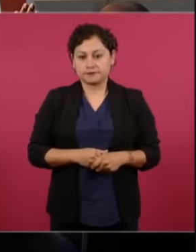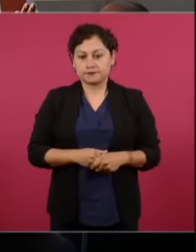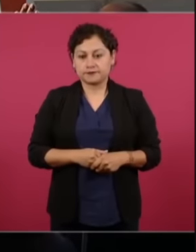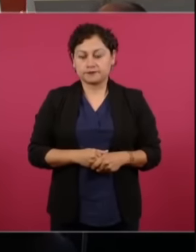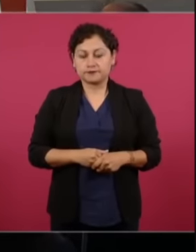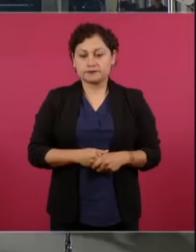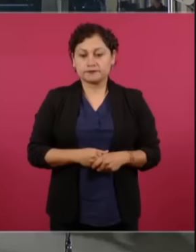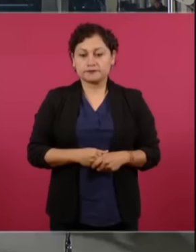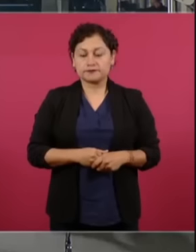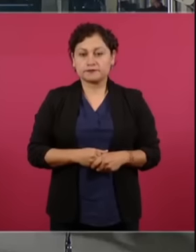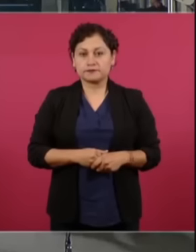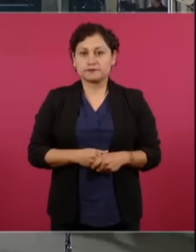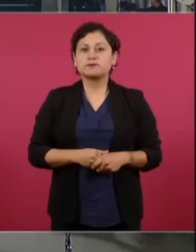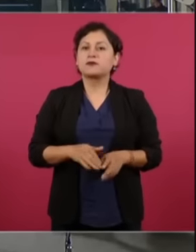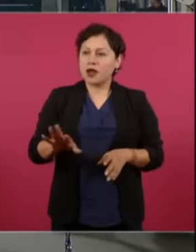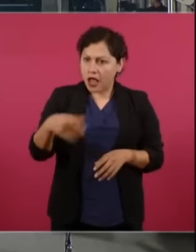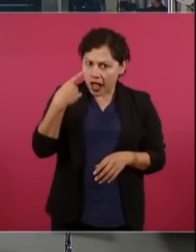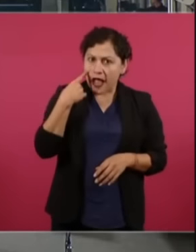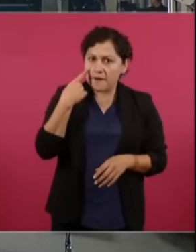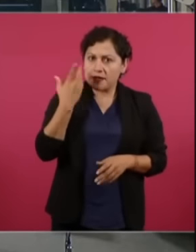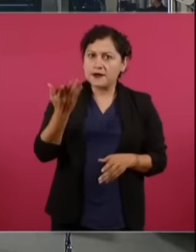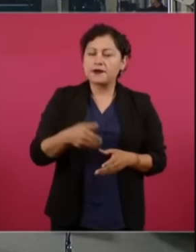a ver ese otro